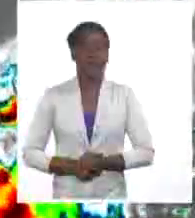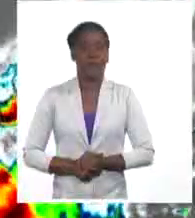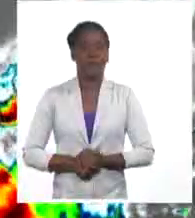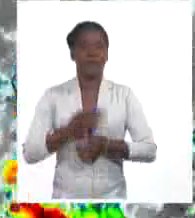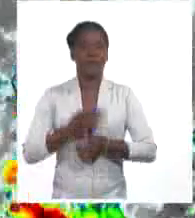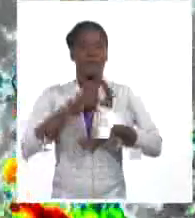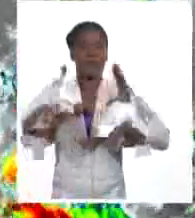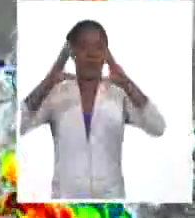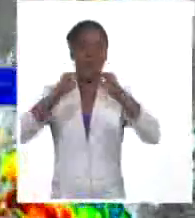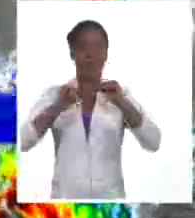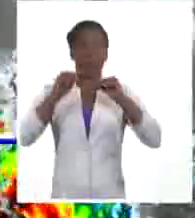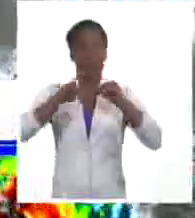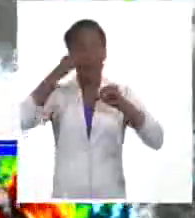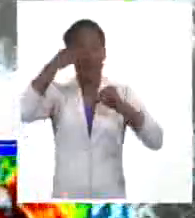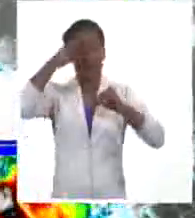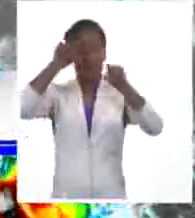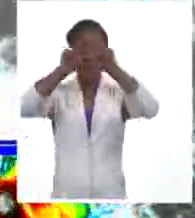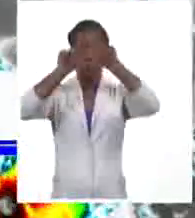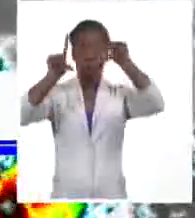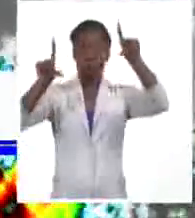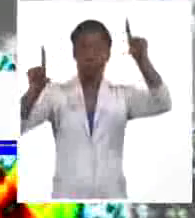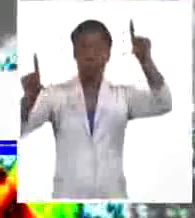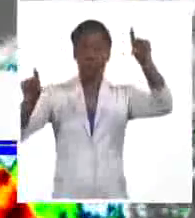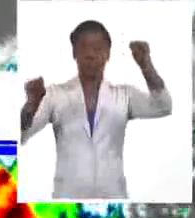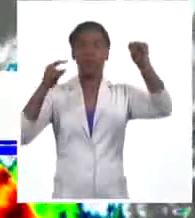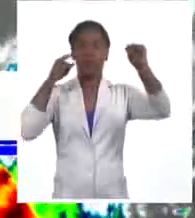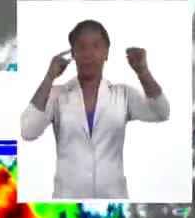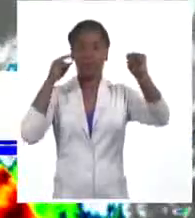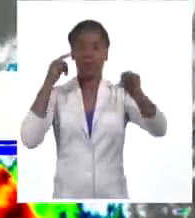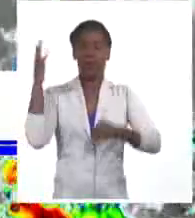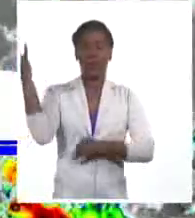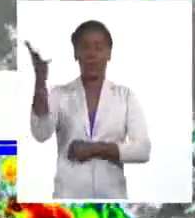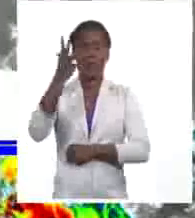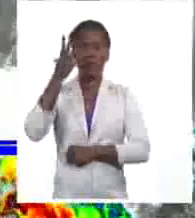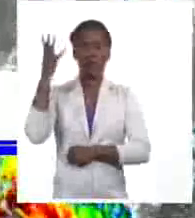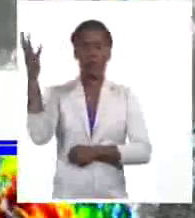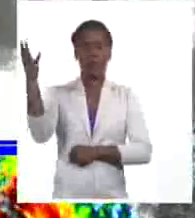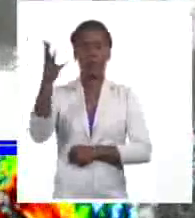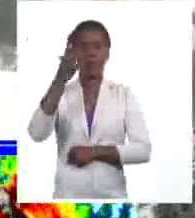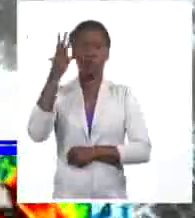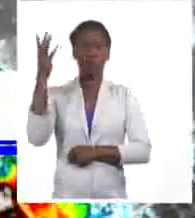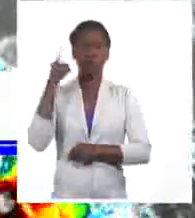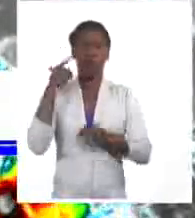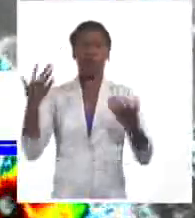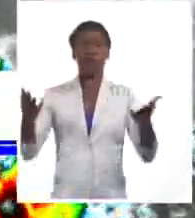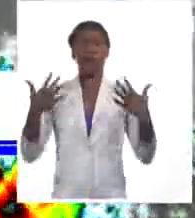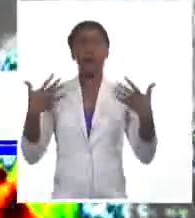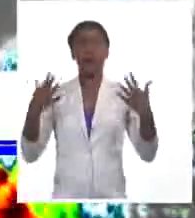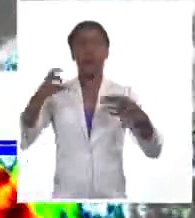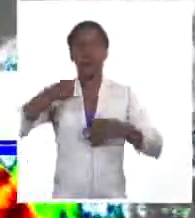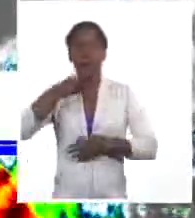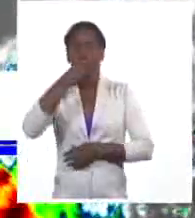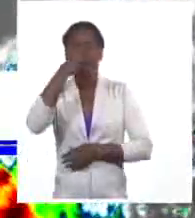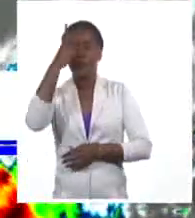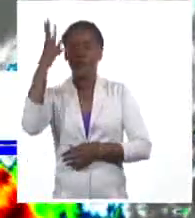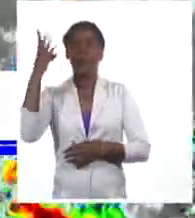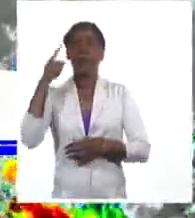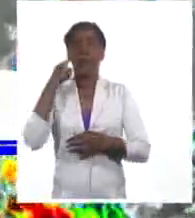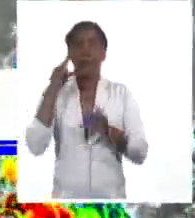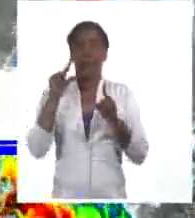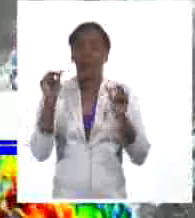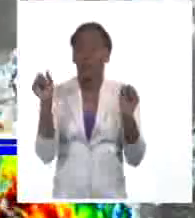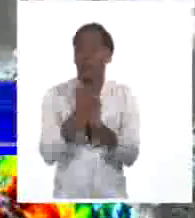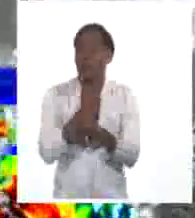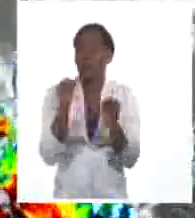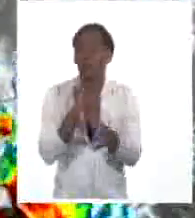Buenas noches, Cuba se mantiene bajo la influencia anticiclónica con un tiempo fresco durante la madrugada y ligeramente frío hacia